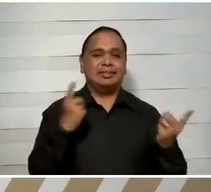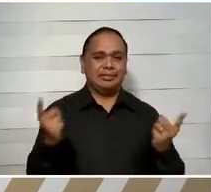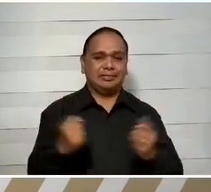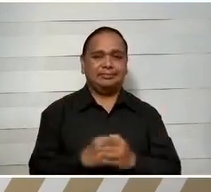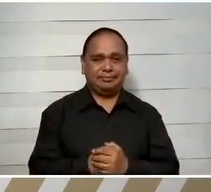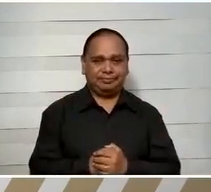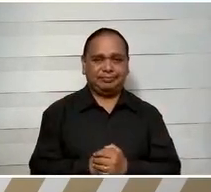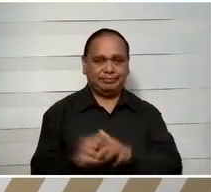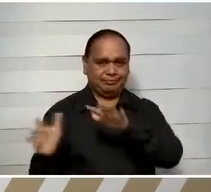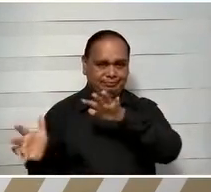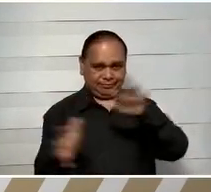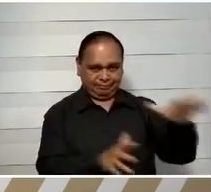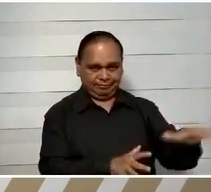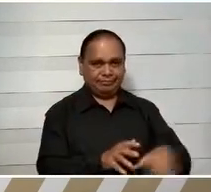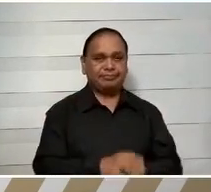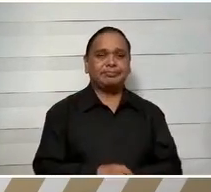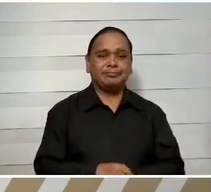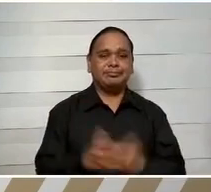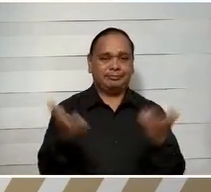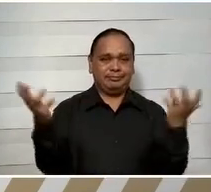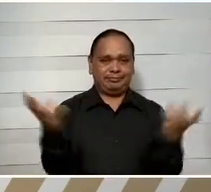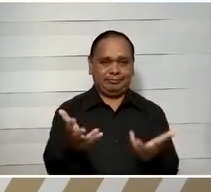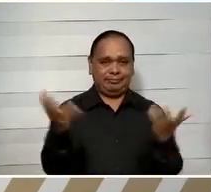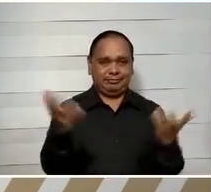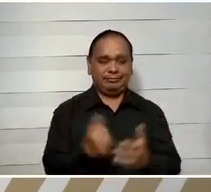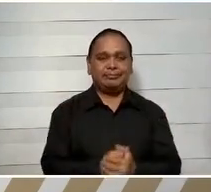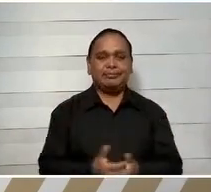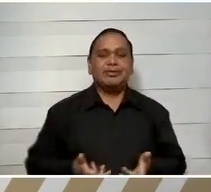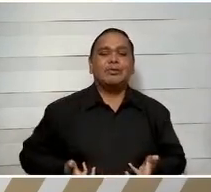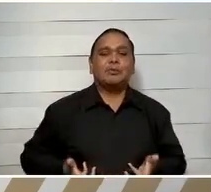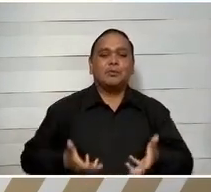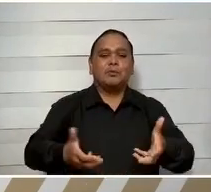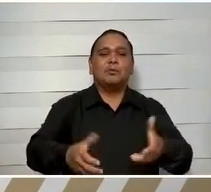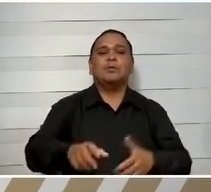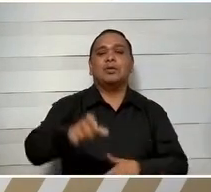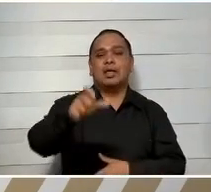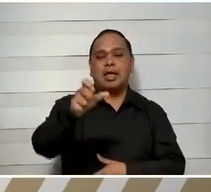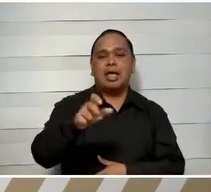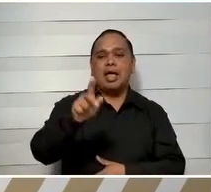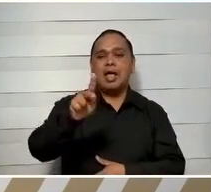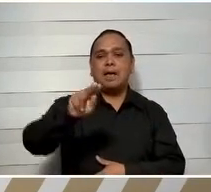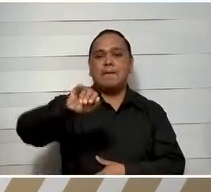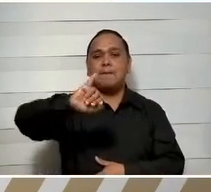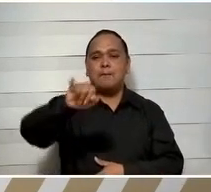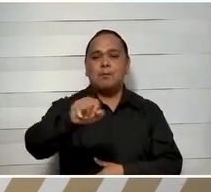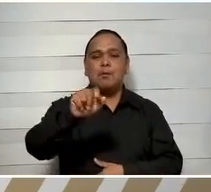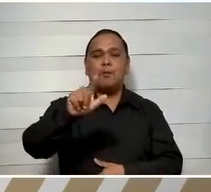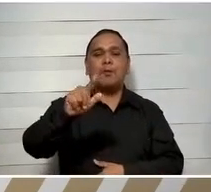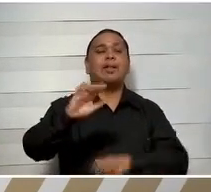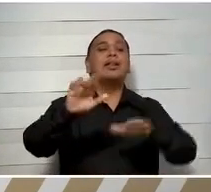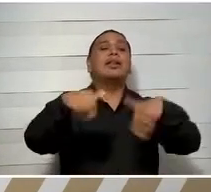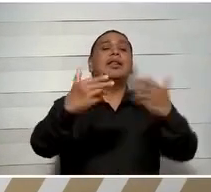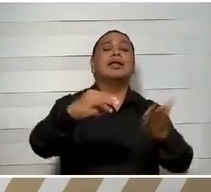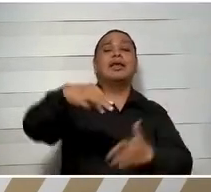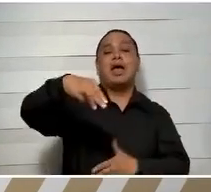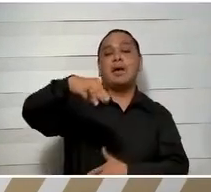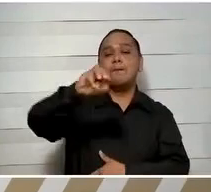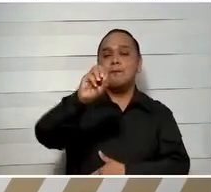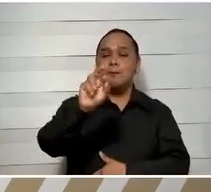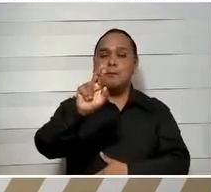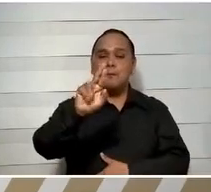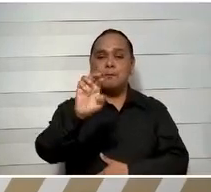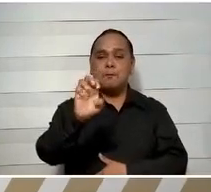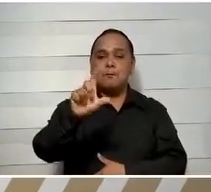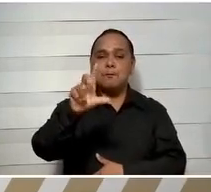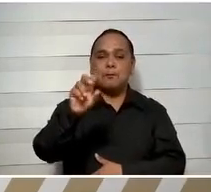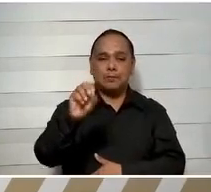obra importante es el mantenimiento de la carretera Xpujil, Ley de Fomento Agropecuario, José María Morelos y Pavón, localidad Ley de Fomento